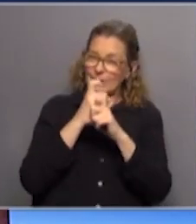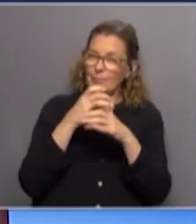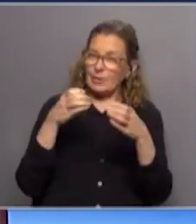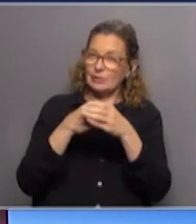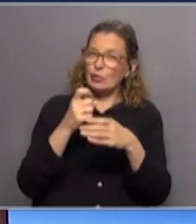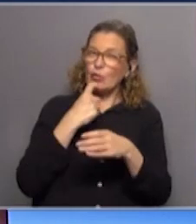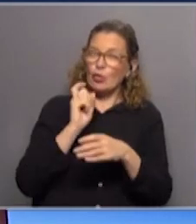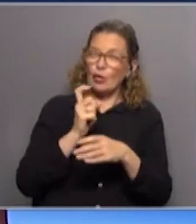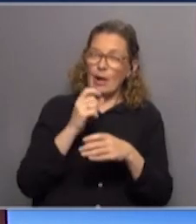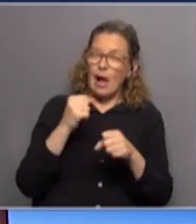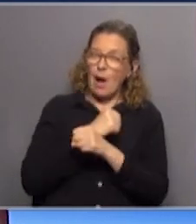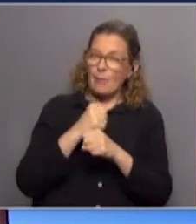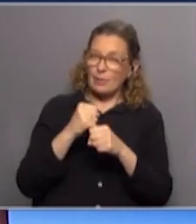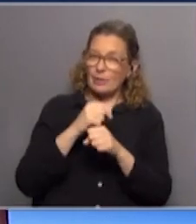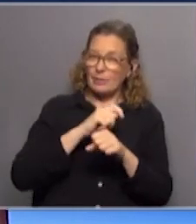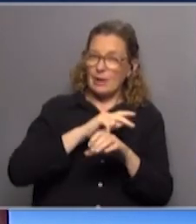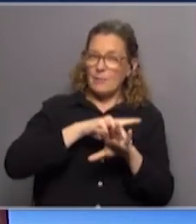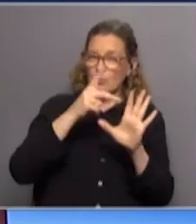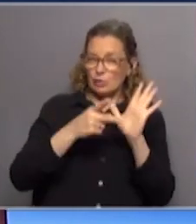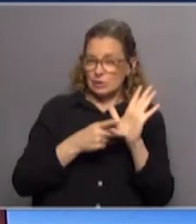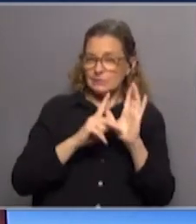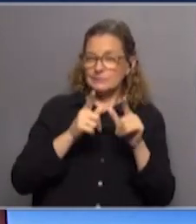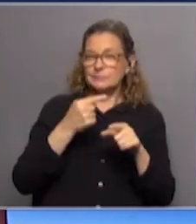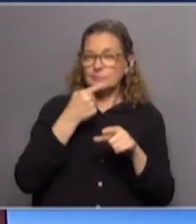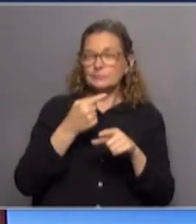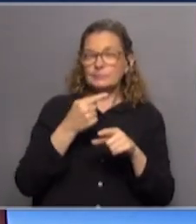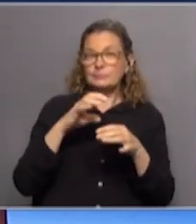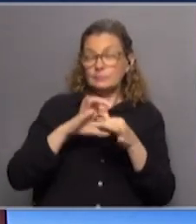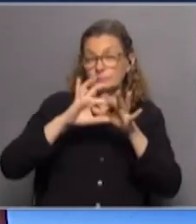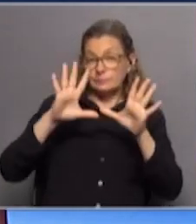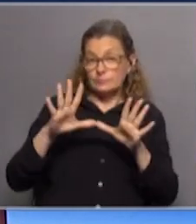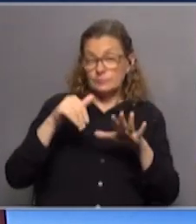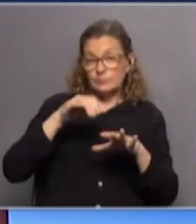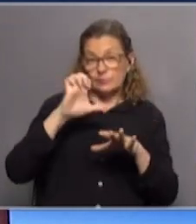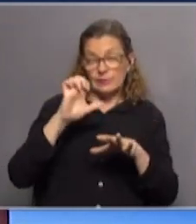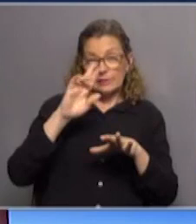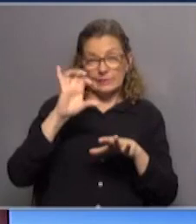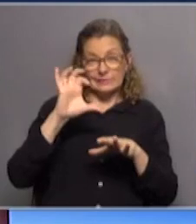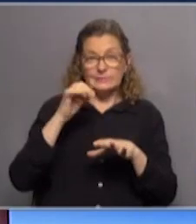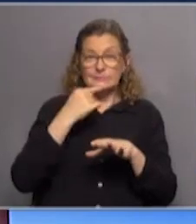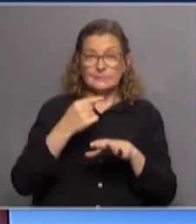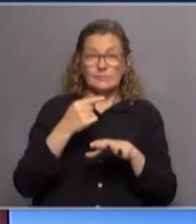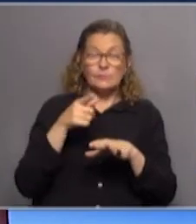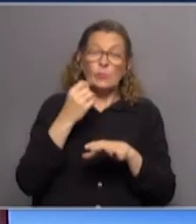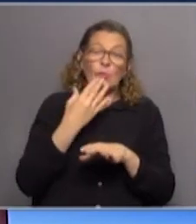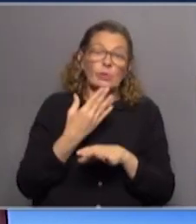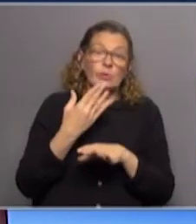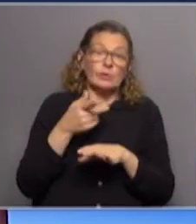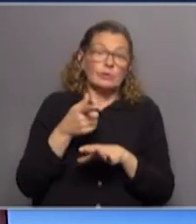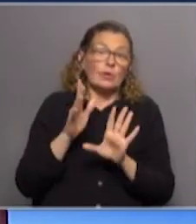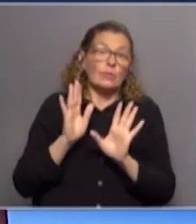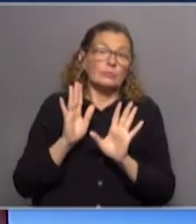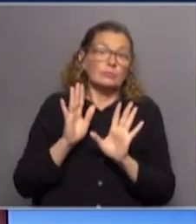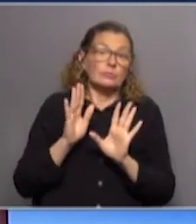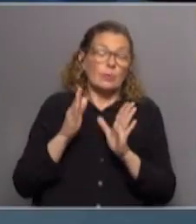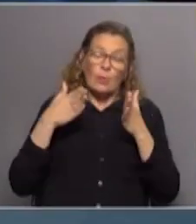apruebe este proyecto tal como está escrito ahora. También del Partido Independiente, Pablo Mieres, su líder, dijo que esta era una señal